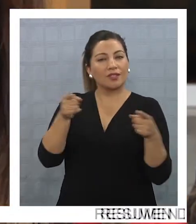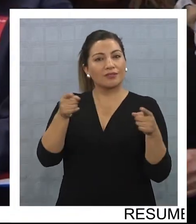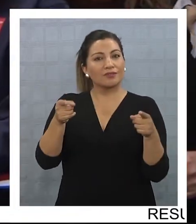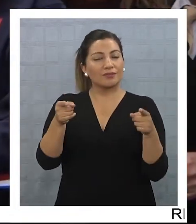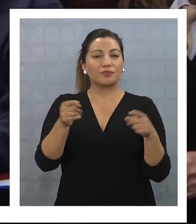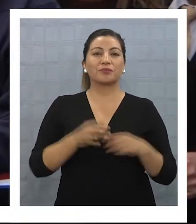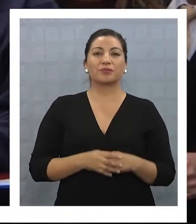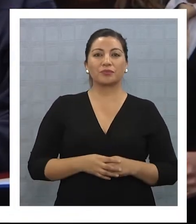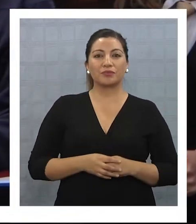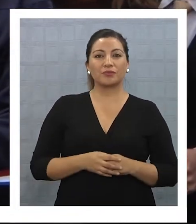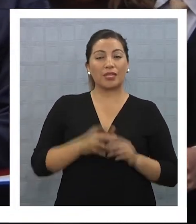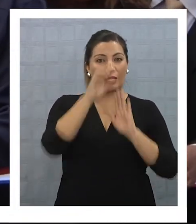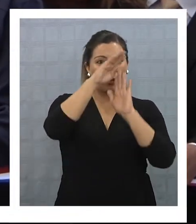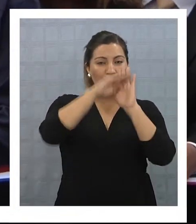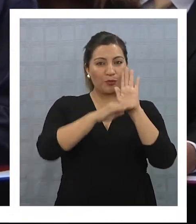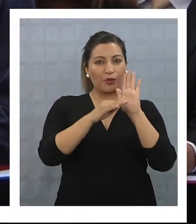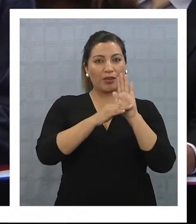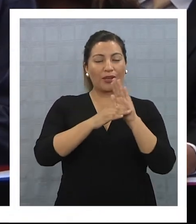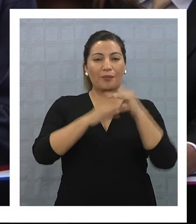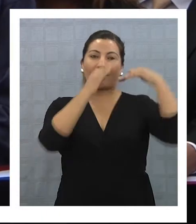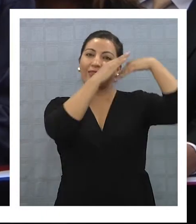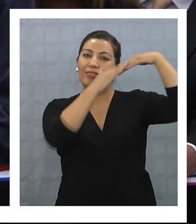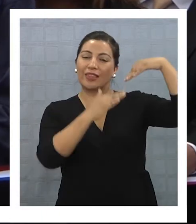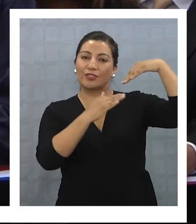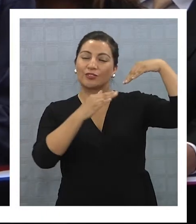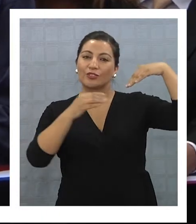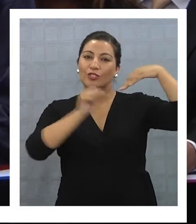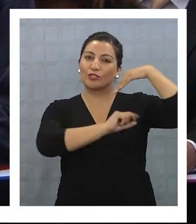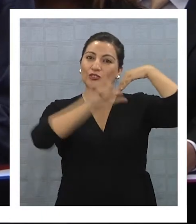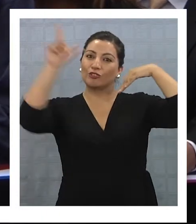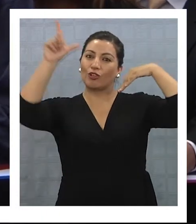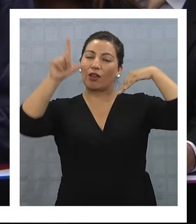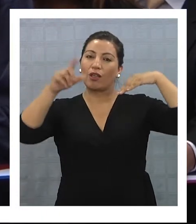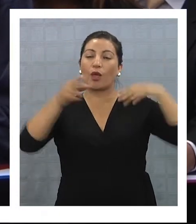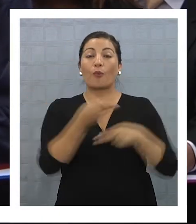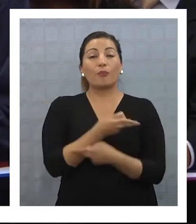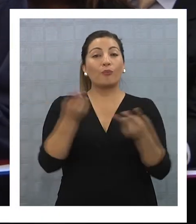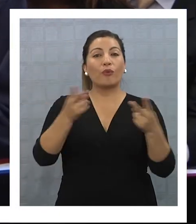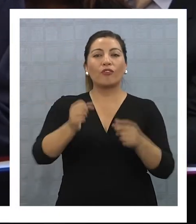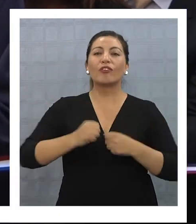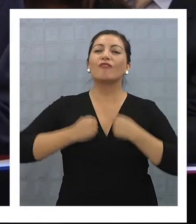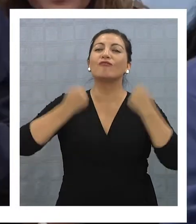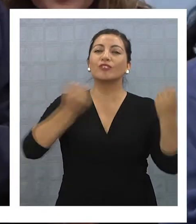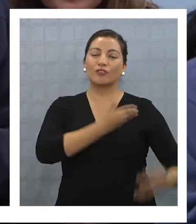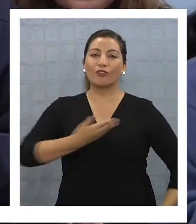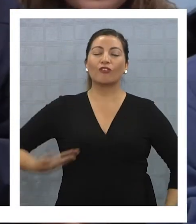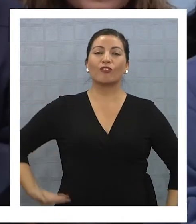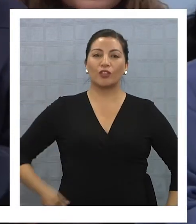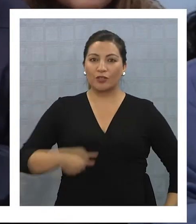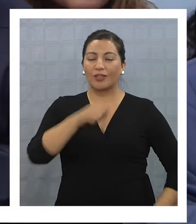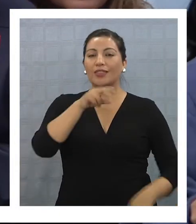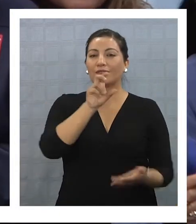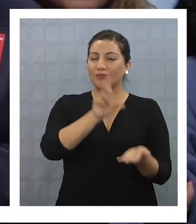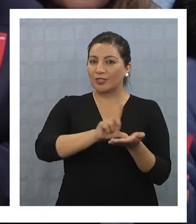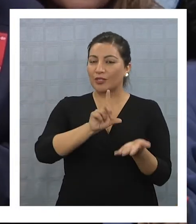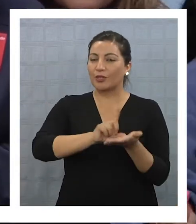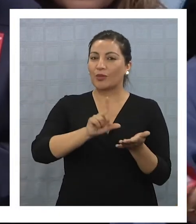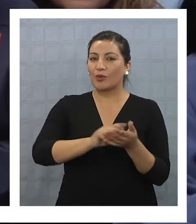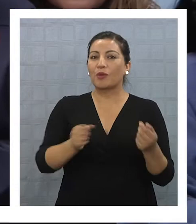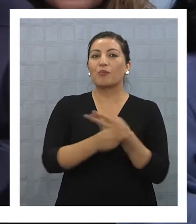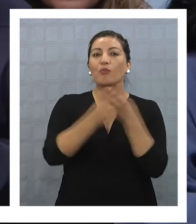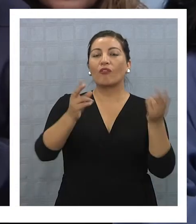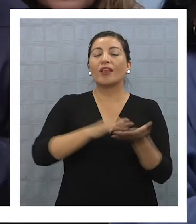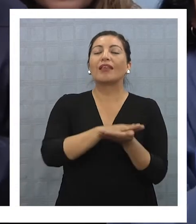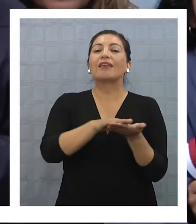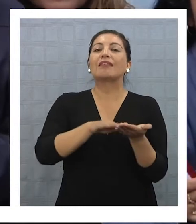distinta. El programa de techos solares público representa un esfuerzo del gobierno y el sector público por dar el